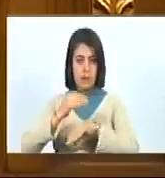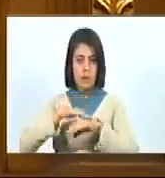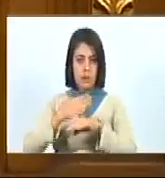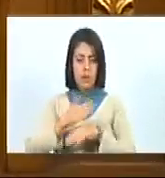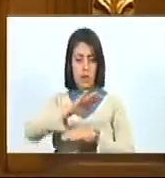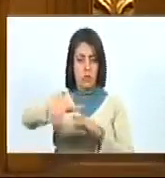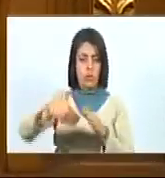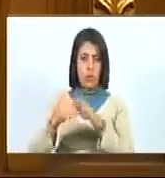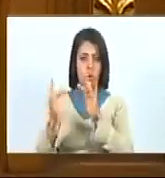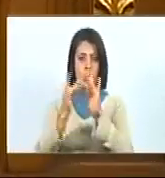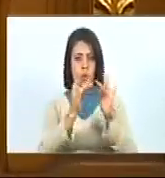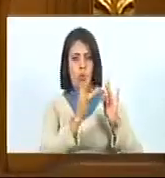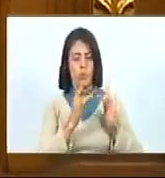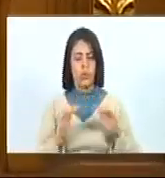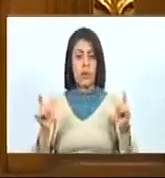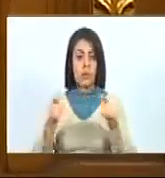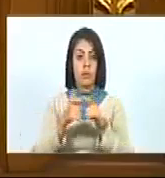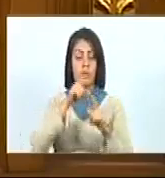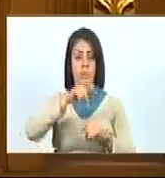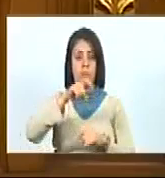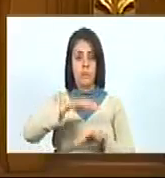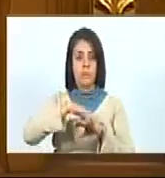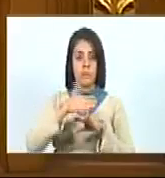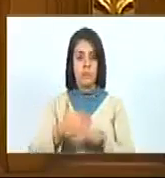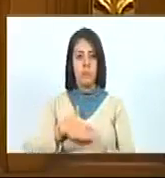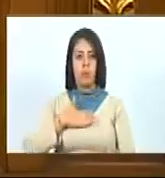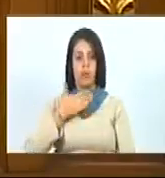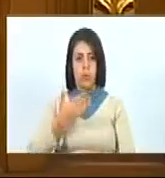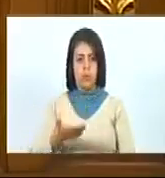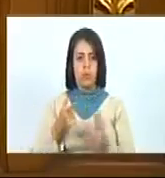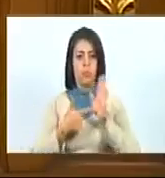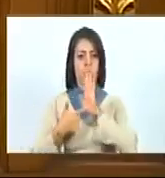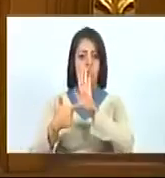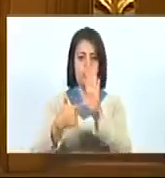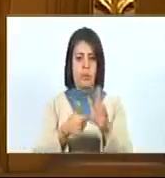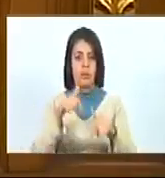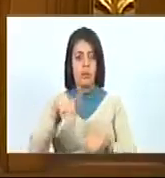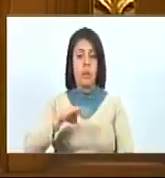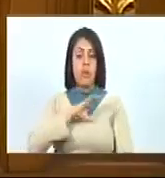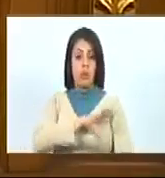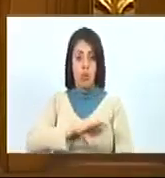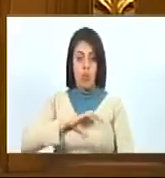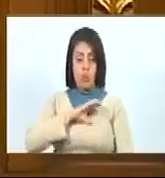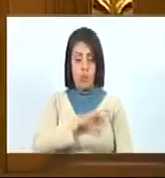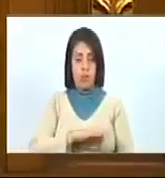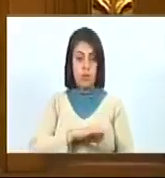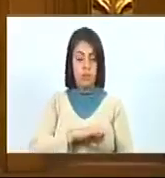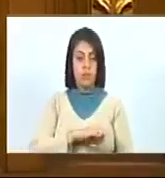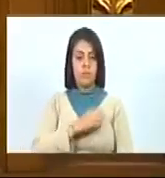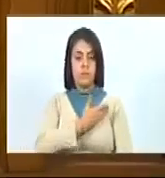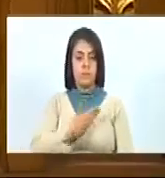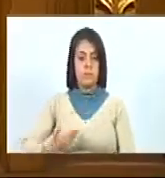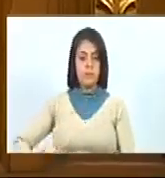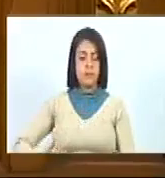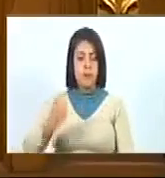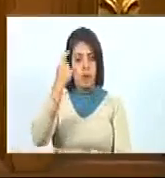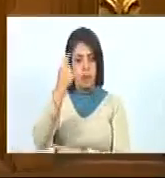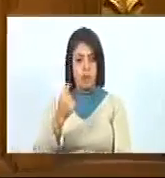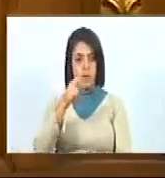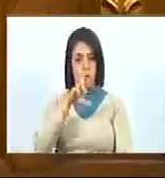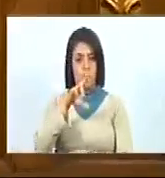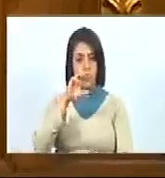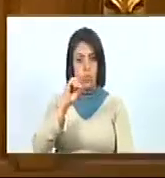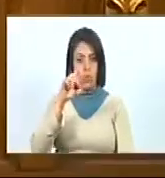todos los contactos y reuniones necesarias para que podamos presentar ante la comisión que preside el colega diputado